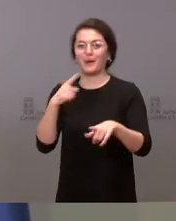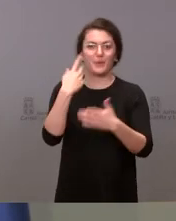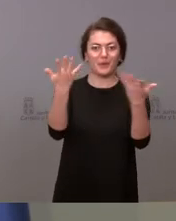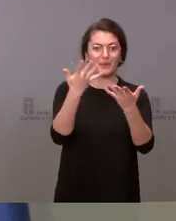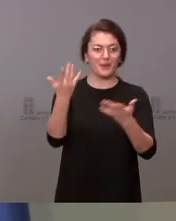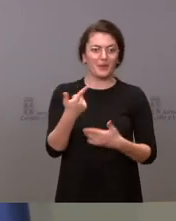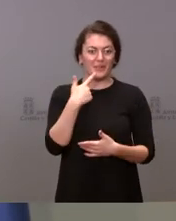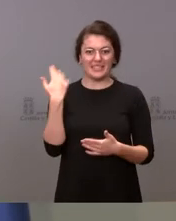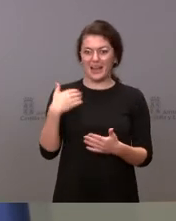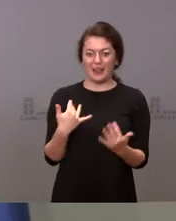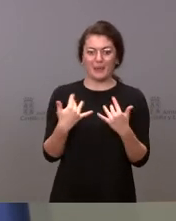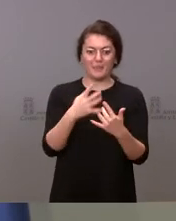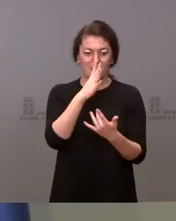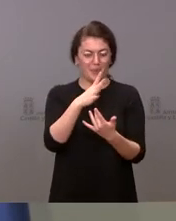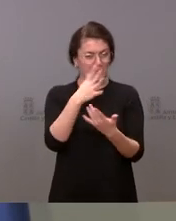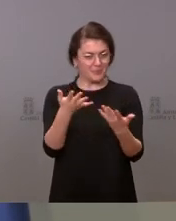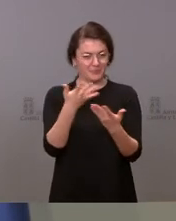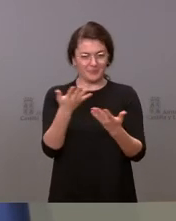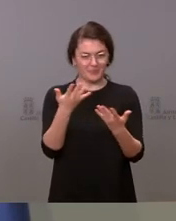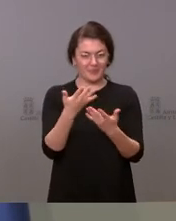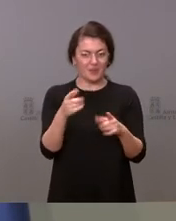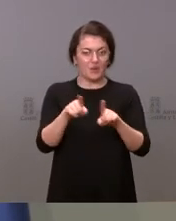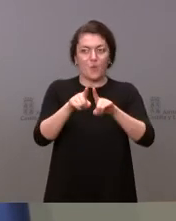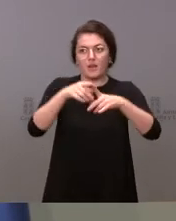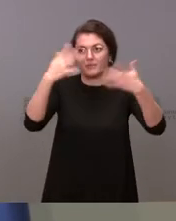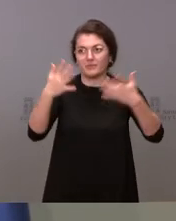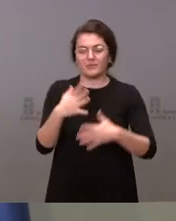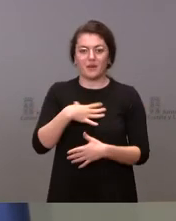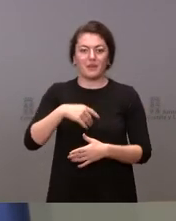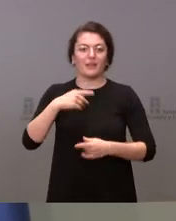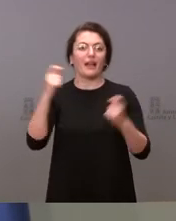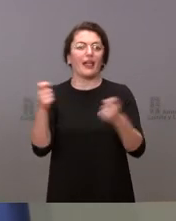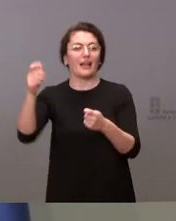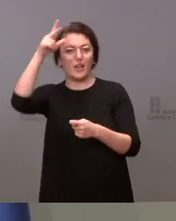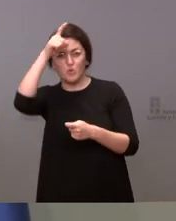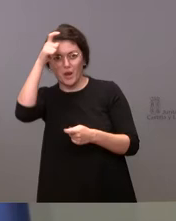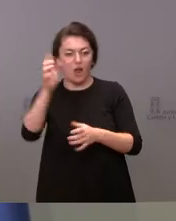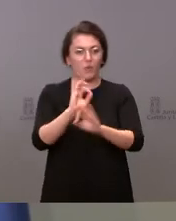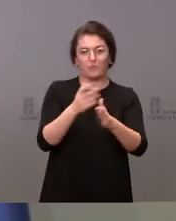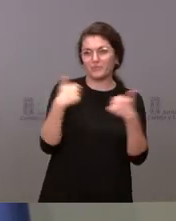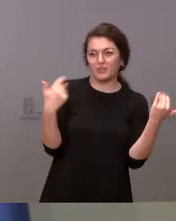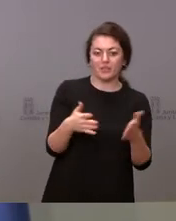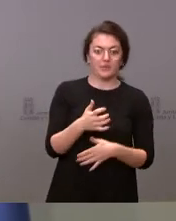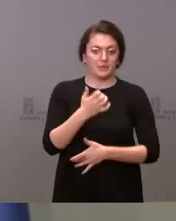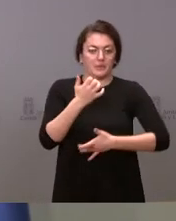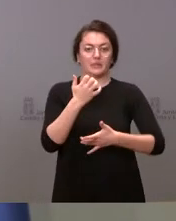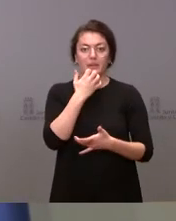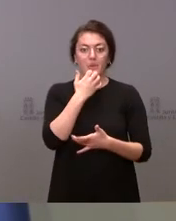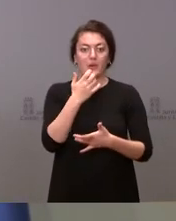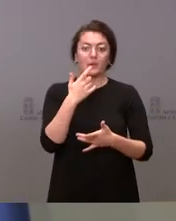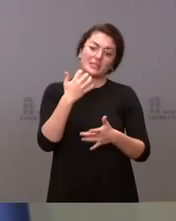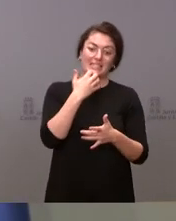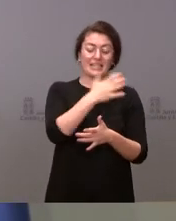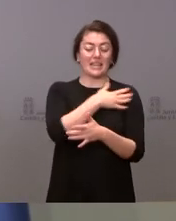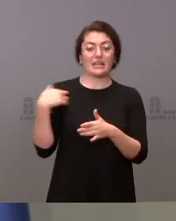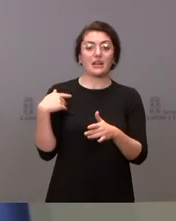tiene que dar una buena noticia en Turquía o donde sea. Es decir, para vacunar a un porcentaje tan alto de la población,